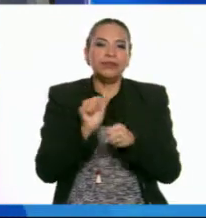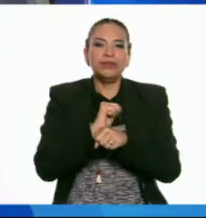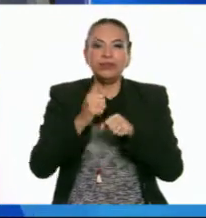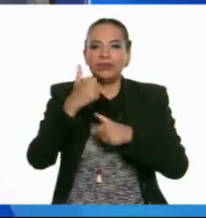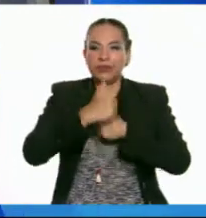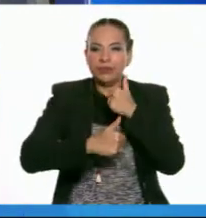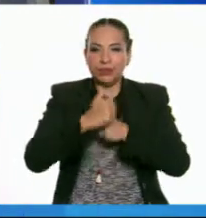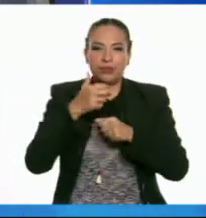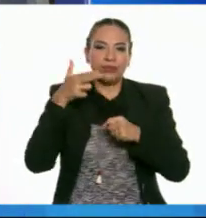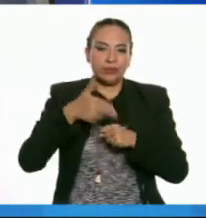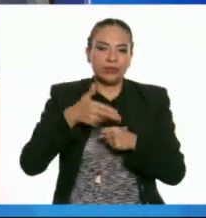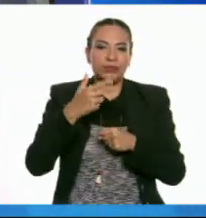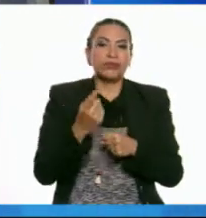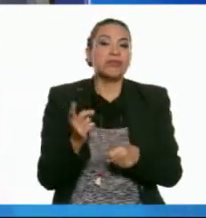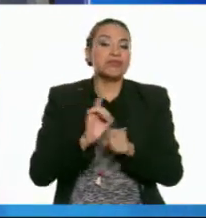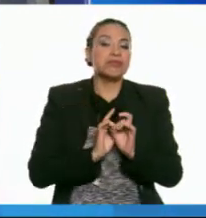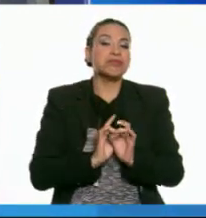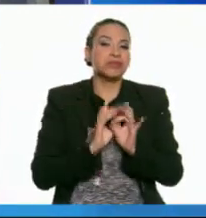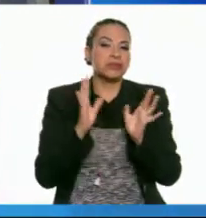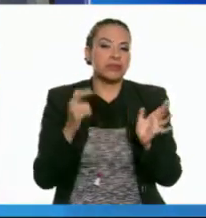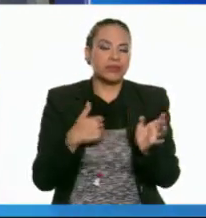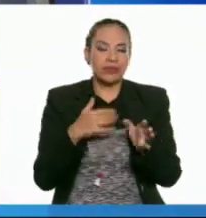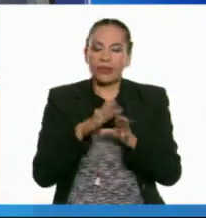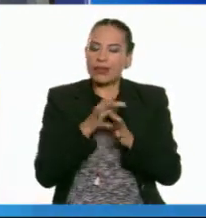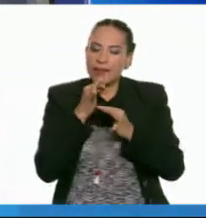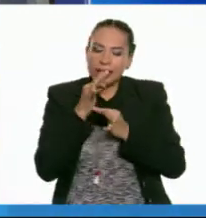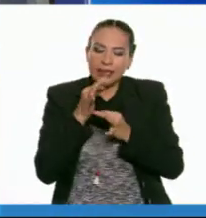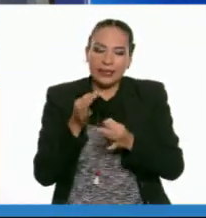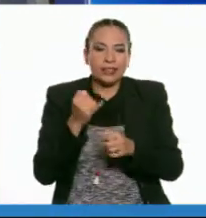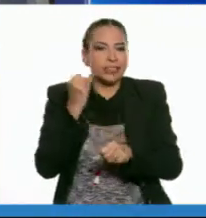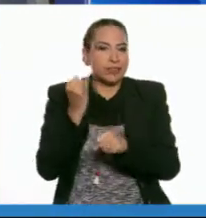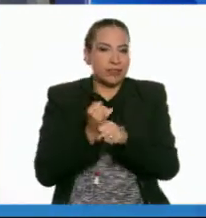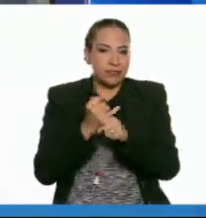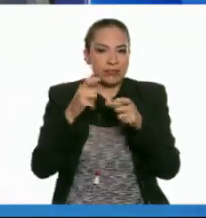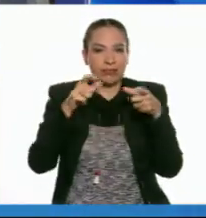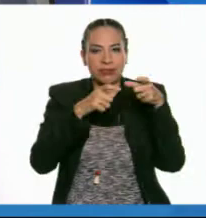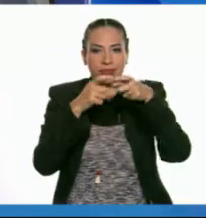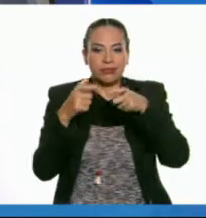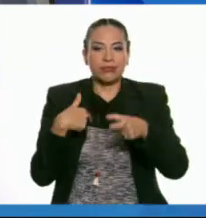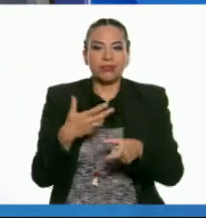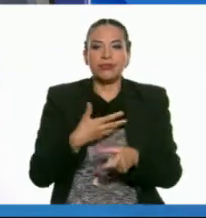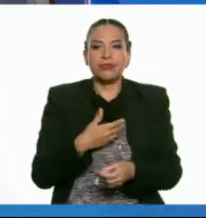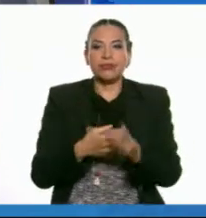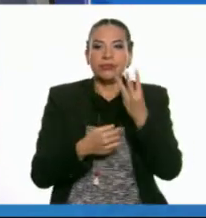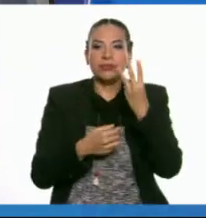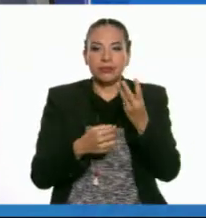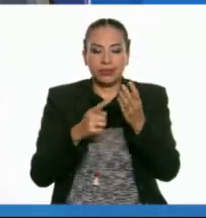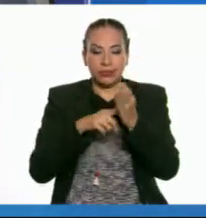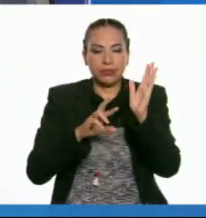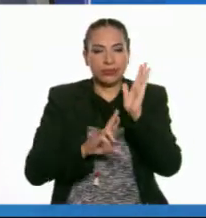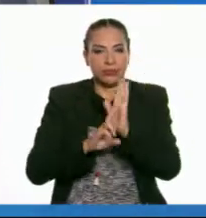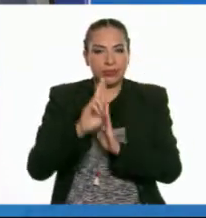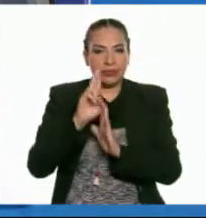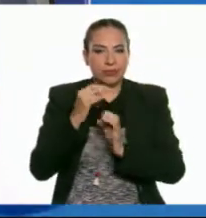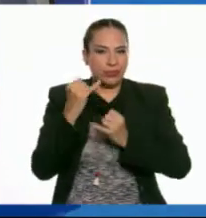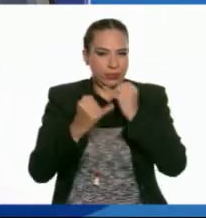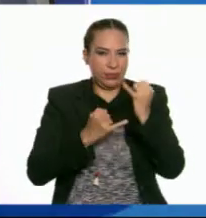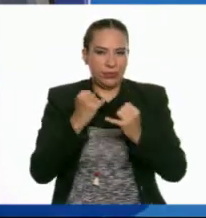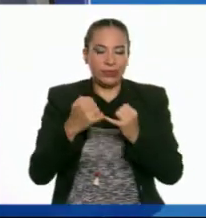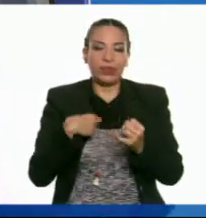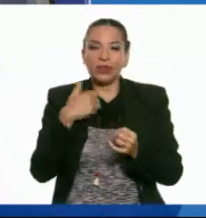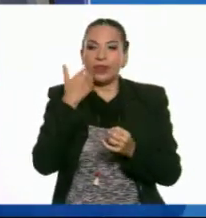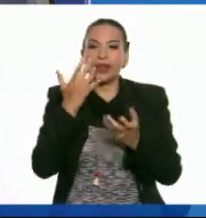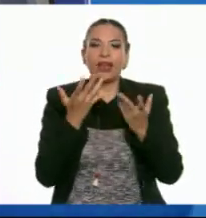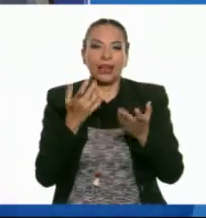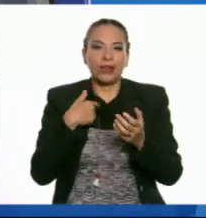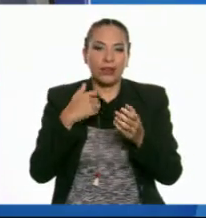carreras y con trenes. Llegó un momento en el que me atrapó tanto la exploración espacial que llegué a tener tres transbordadores especiales de juguete y decía